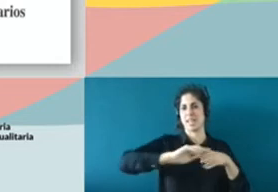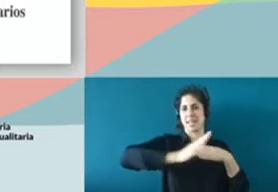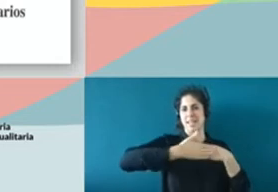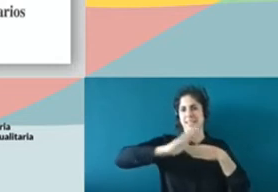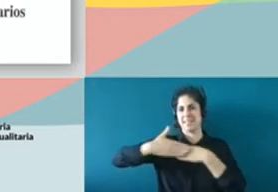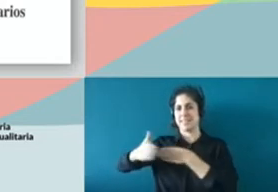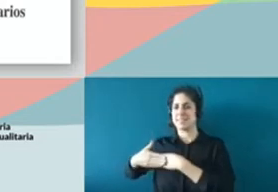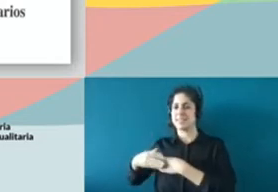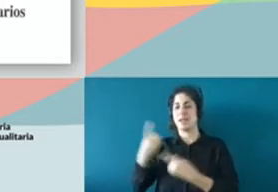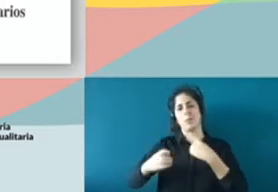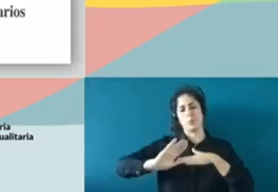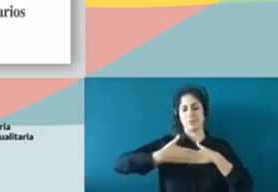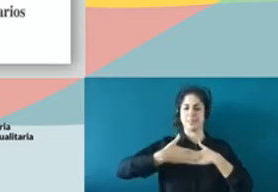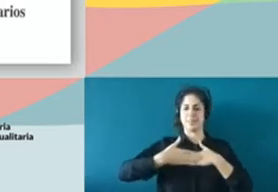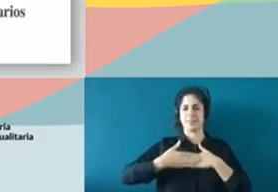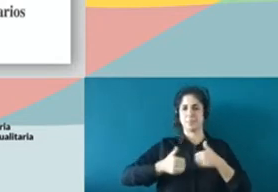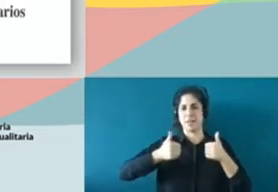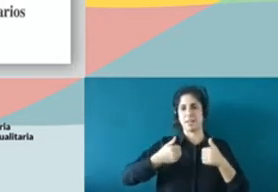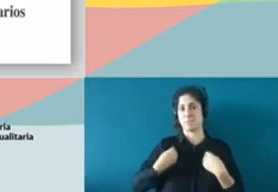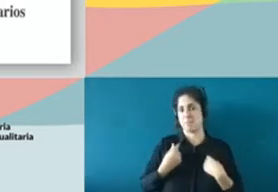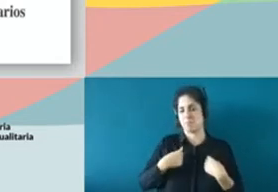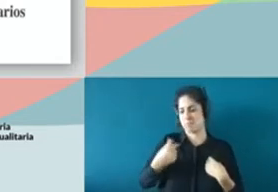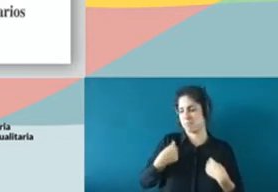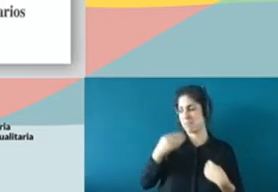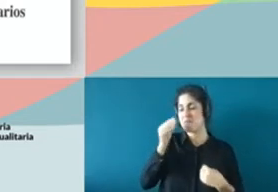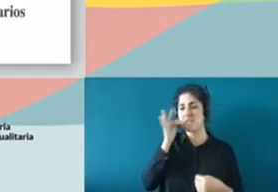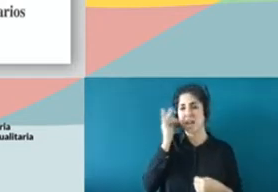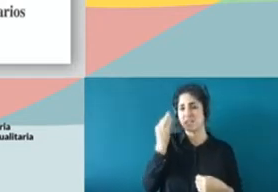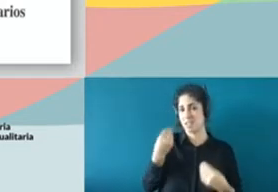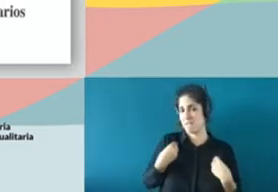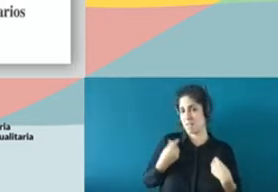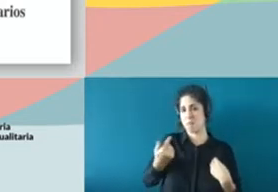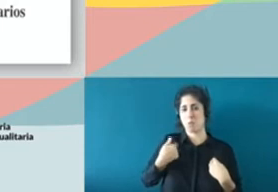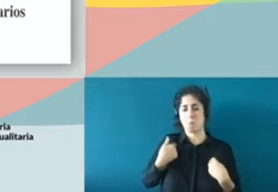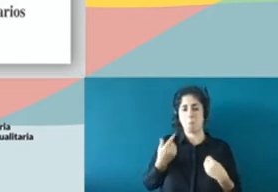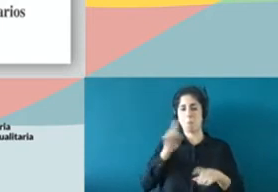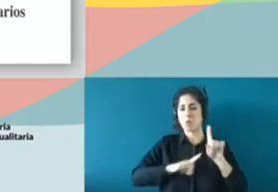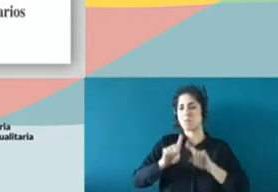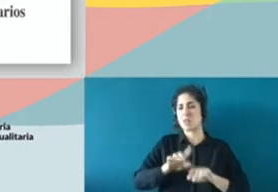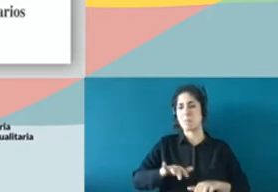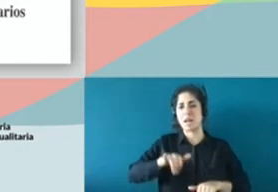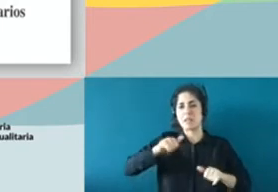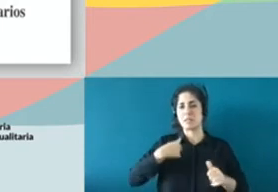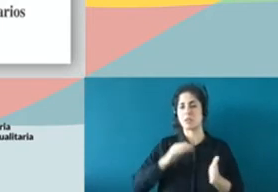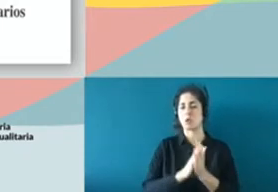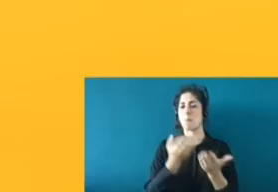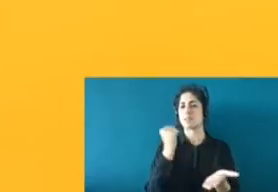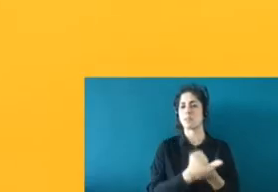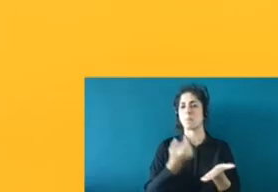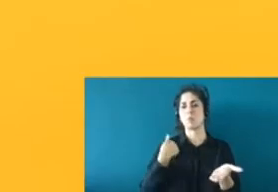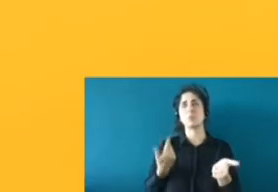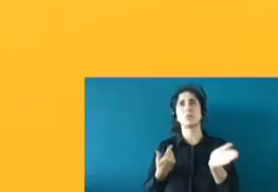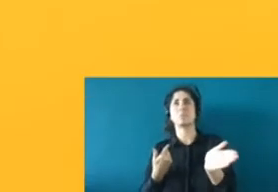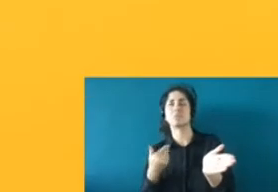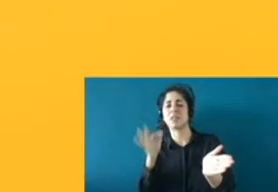a otros, porque yo, por ejemplo, como dije al principio, vivo en Francia y no he tenido ningún problema, voy con mi pasaporte y llego a Francia y nadie me dice nada. Sin embargo,